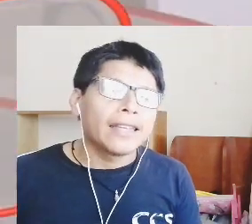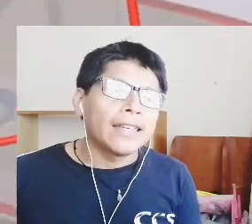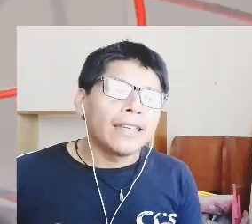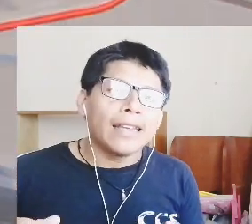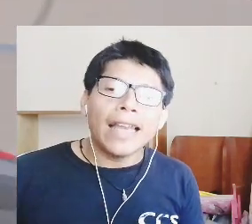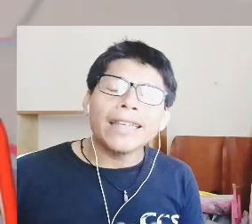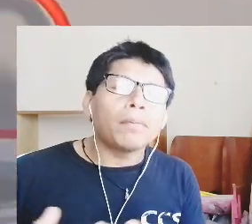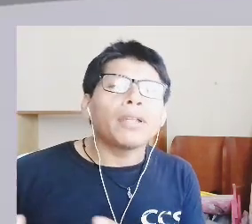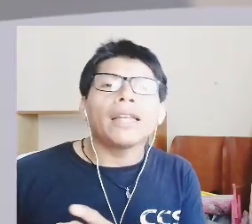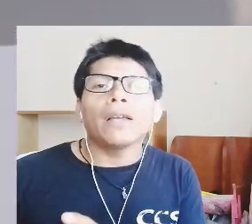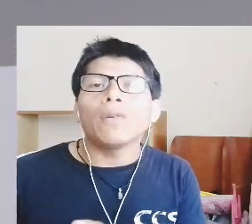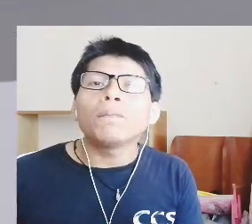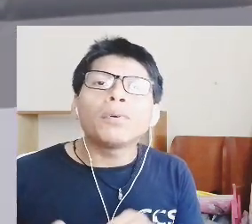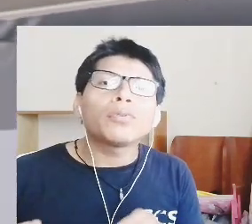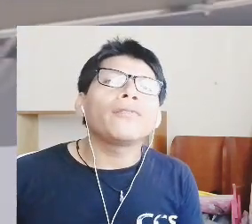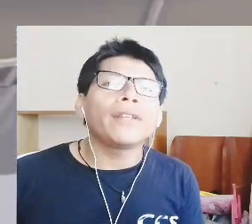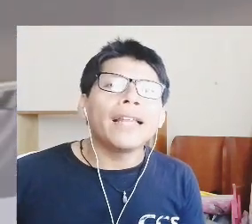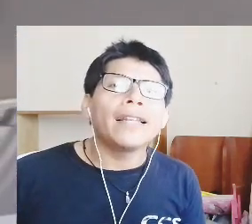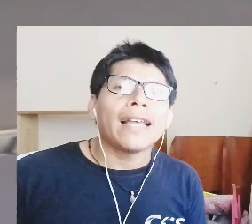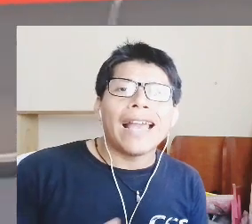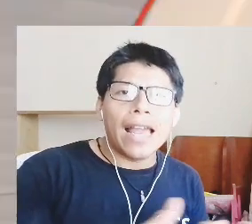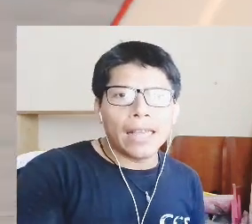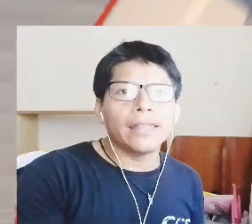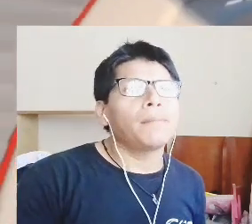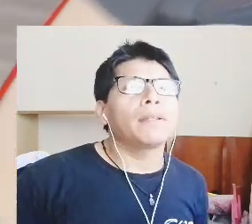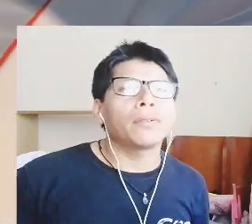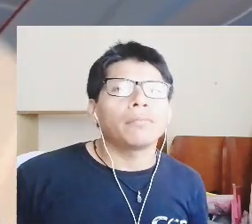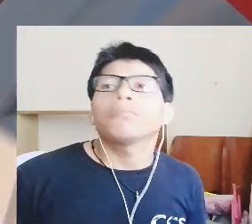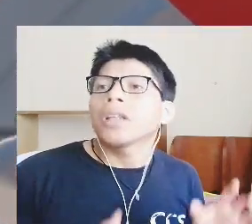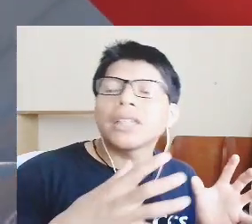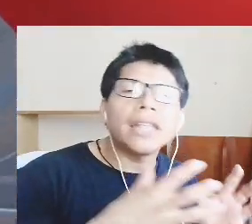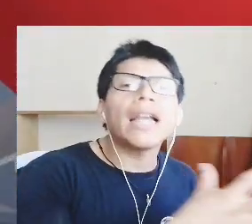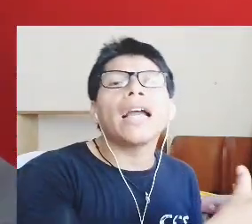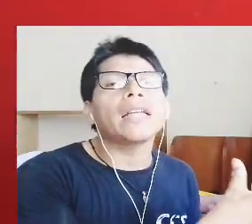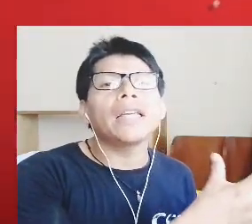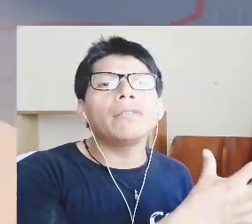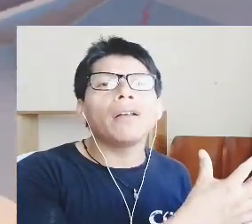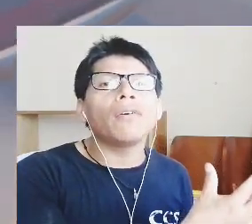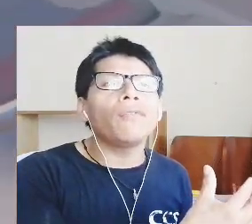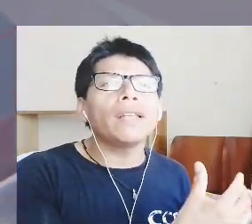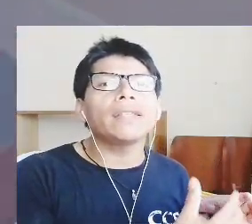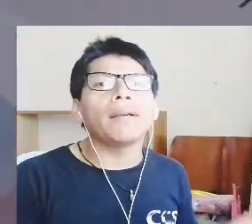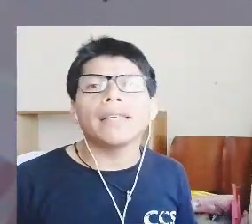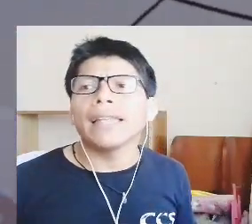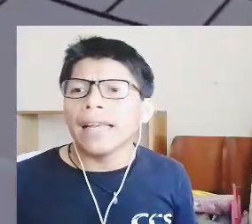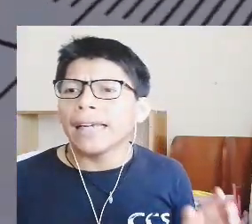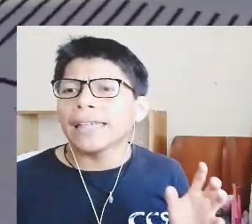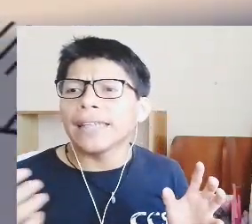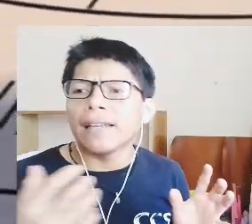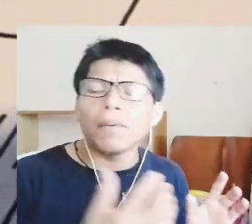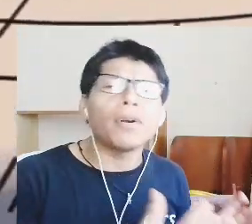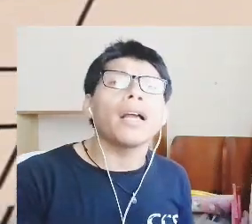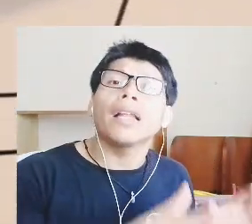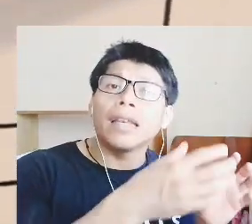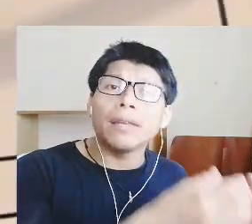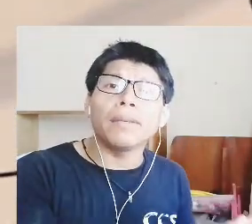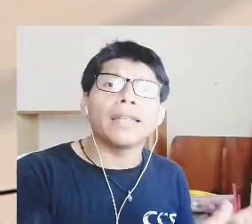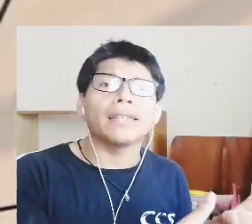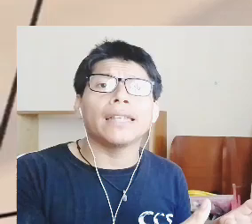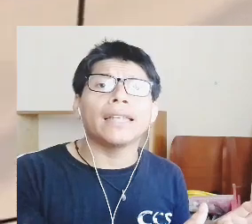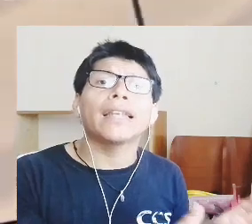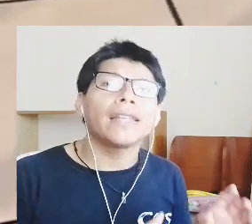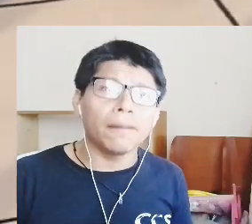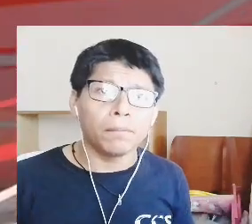hay que ponerle un punto de final a esta persona que siga yendo a la conferencia mañanera que se le ponga